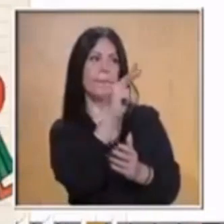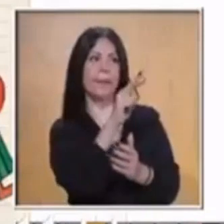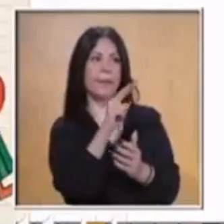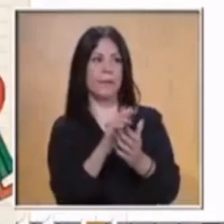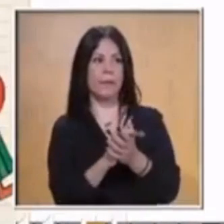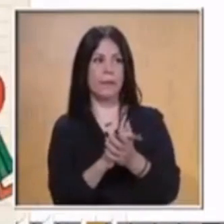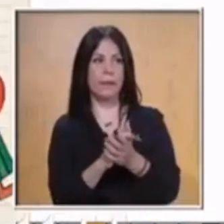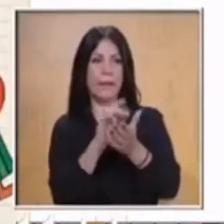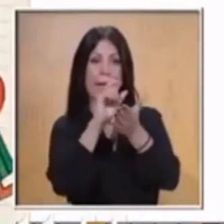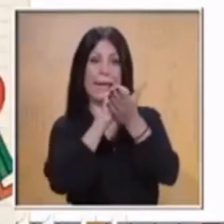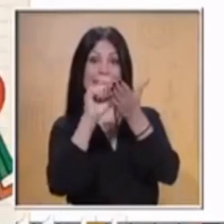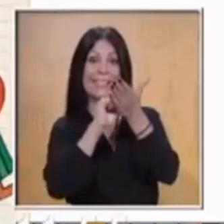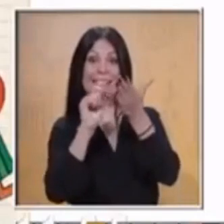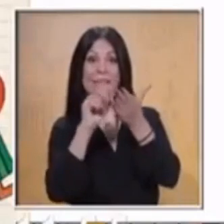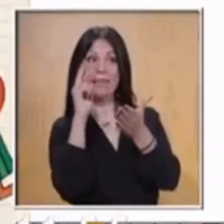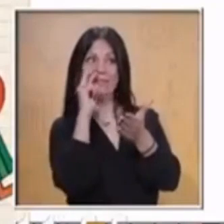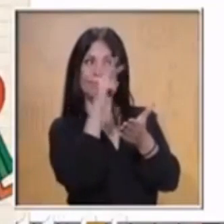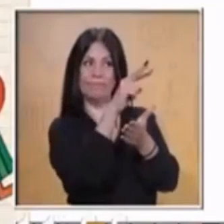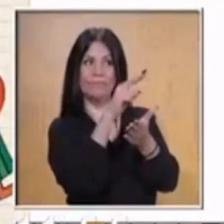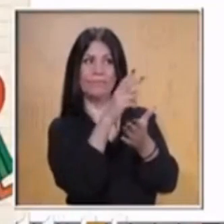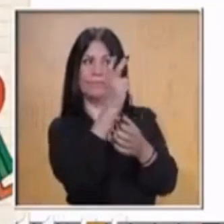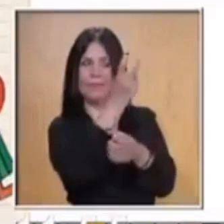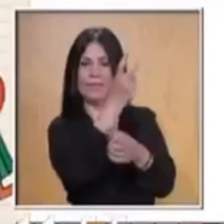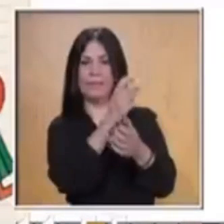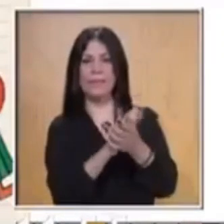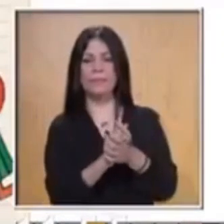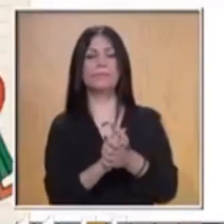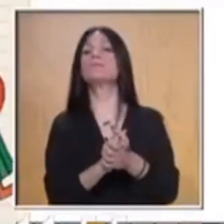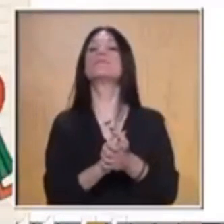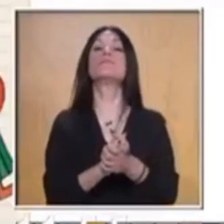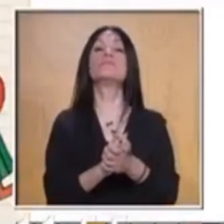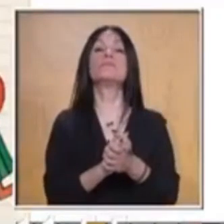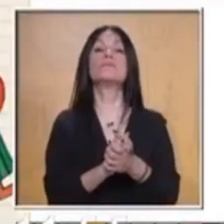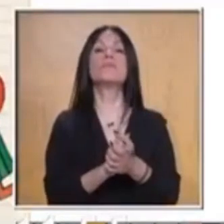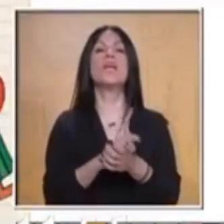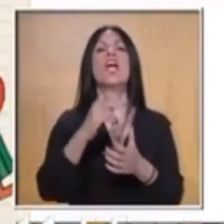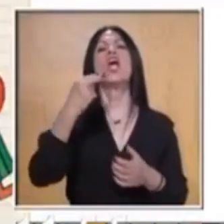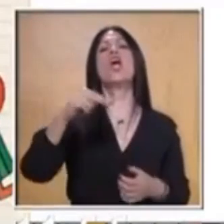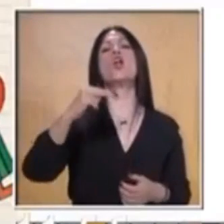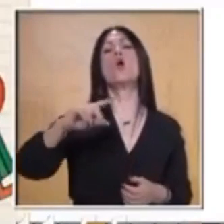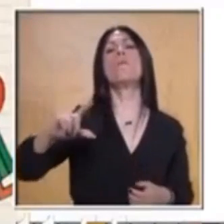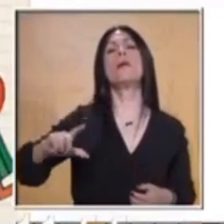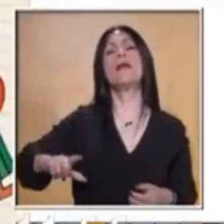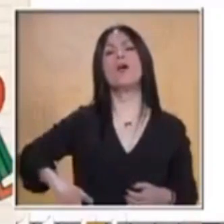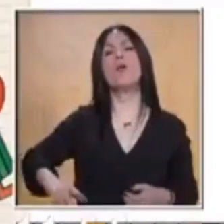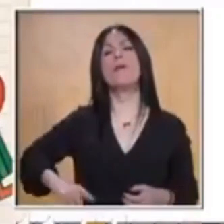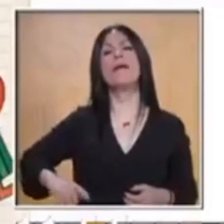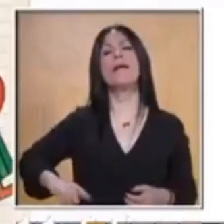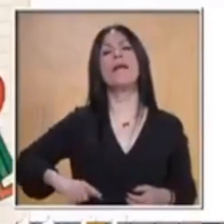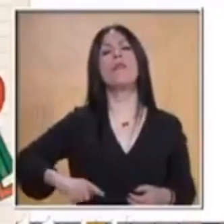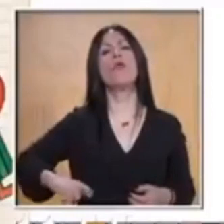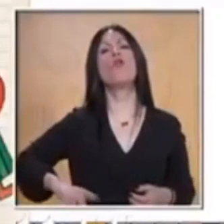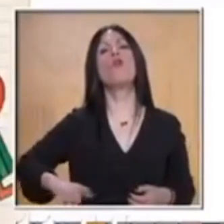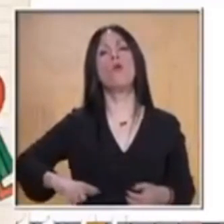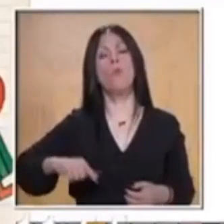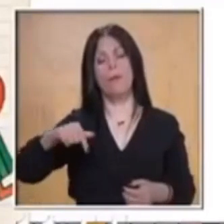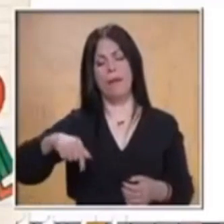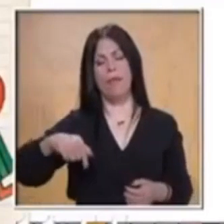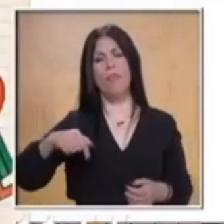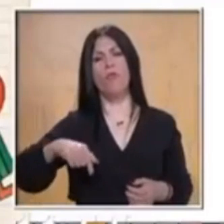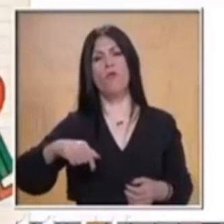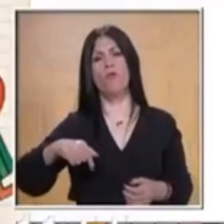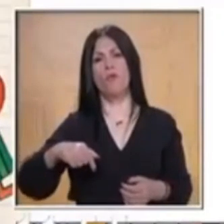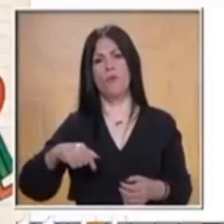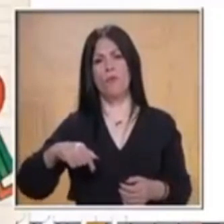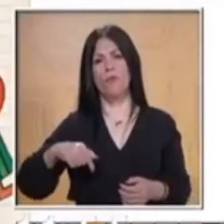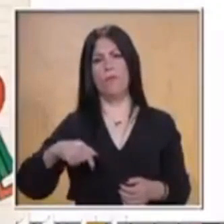los gobernantes de nuestro estado. El nombre del gobernante de nuestro estado, ¿verdad? De nuestro municipio, que